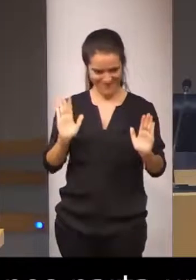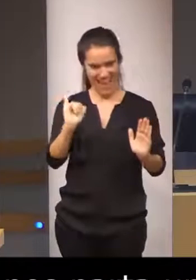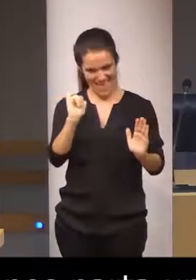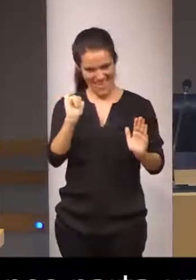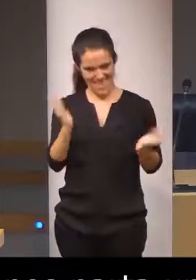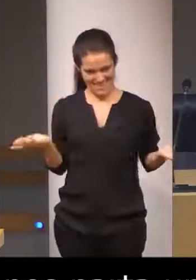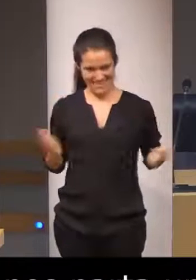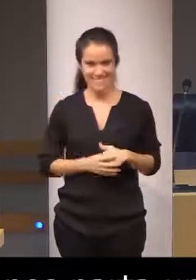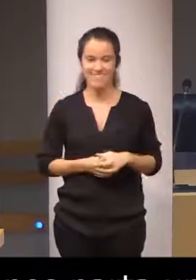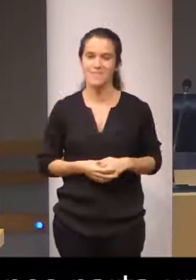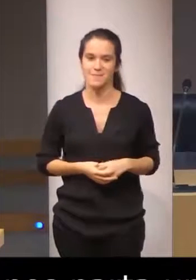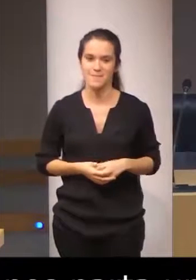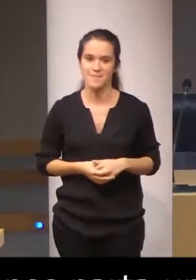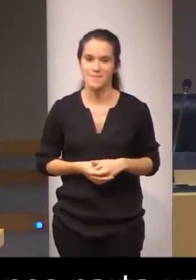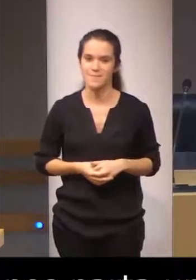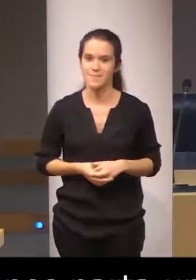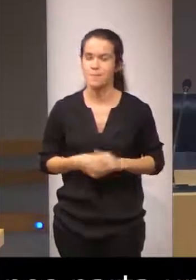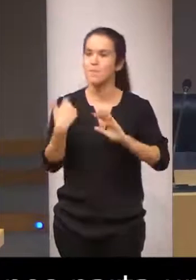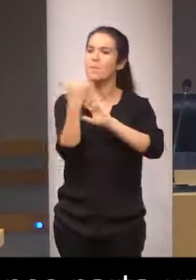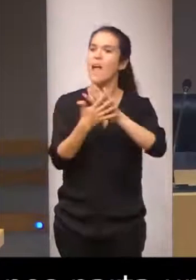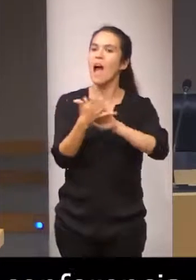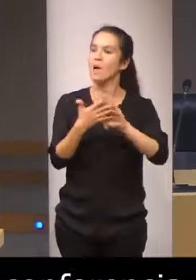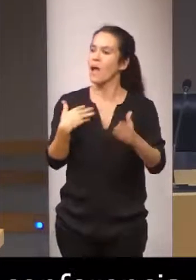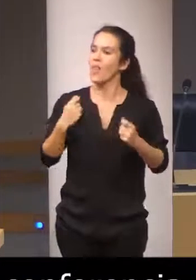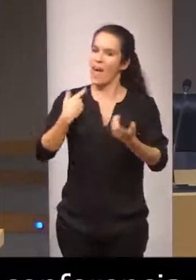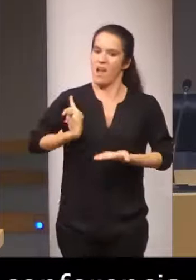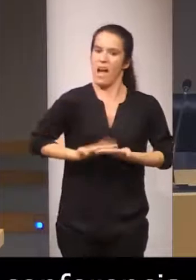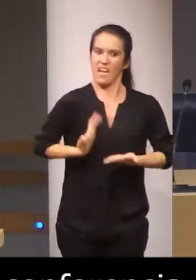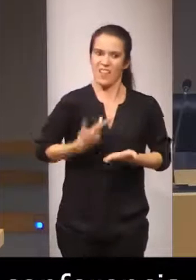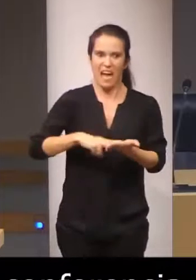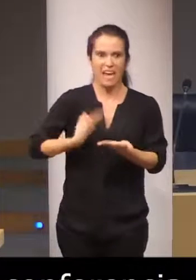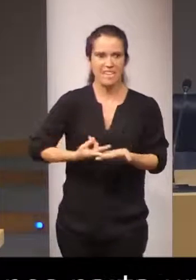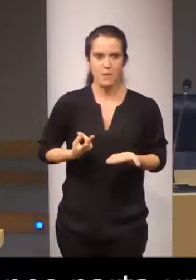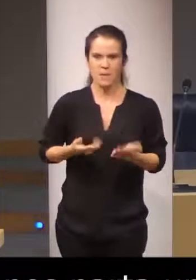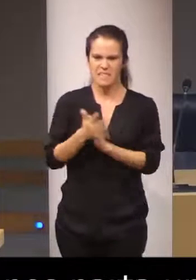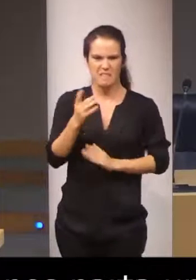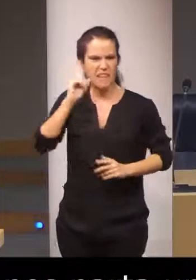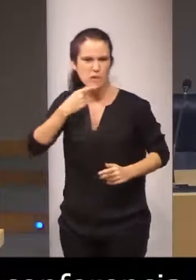claro si se trasladaba de acreditar intérprete no veo que pintan ahí los sordos